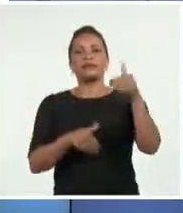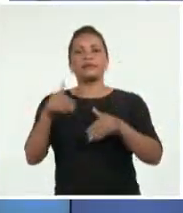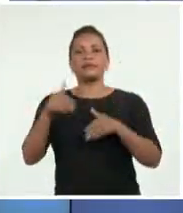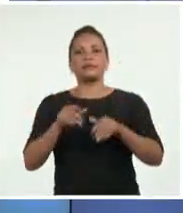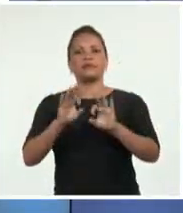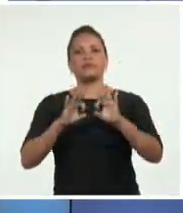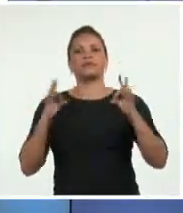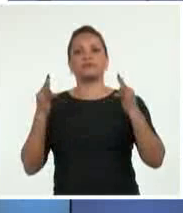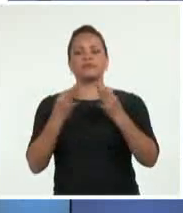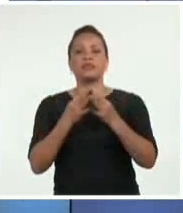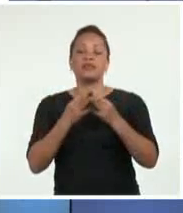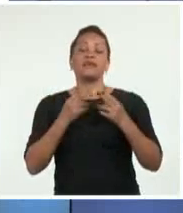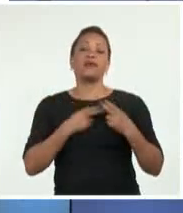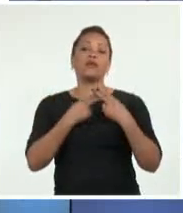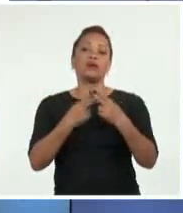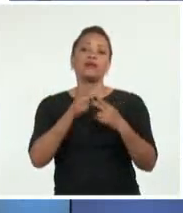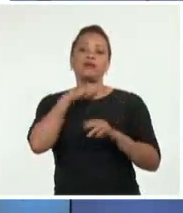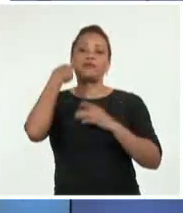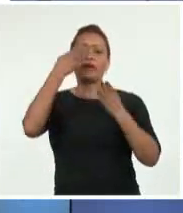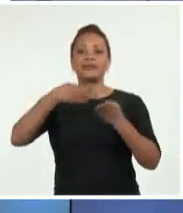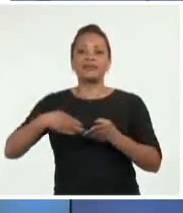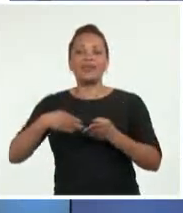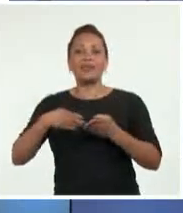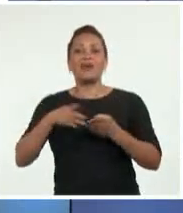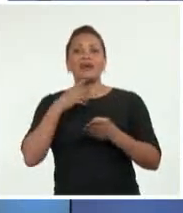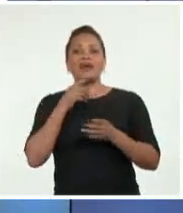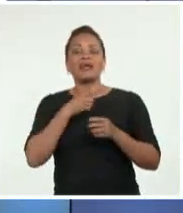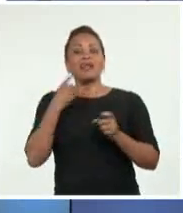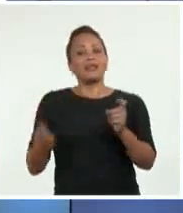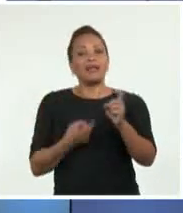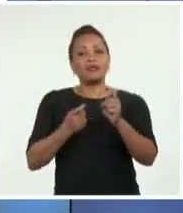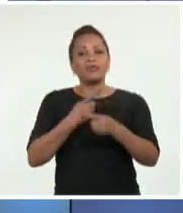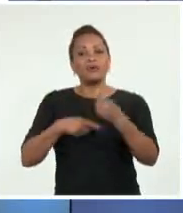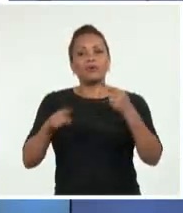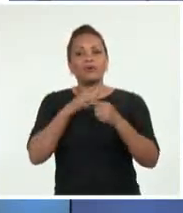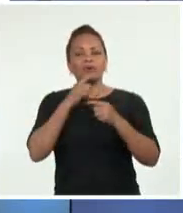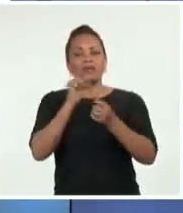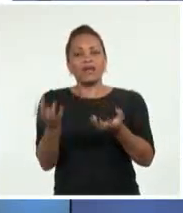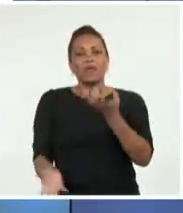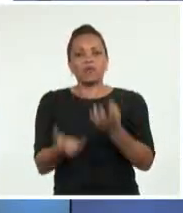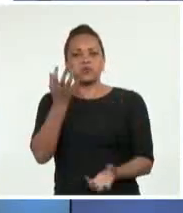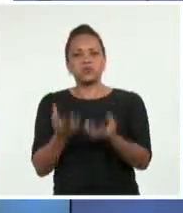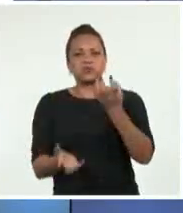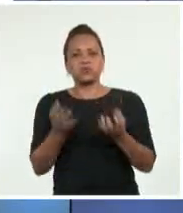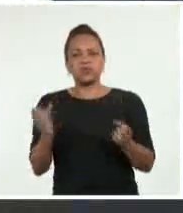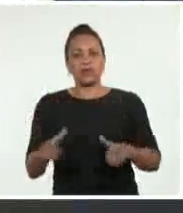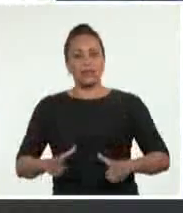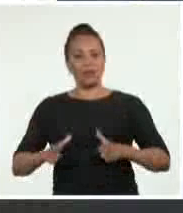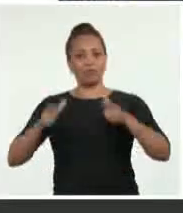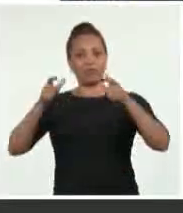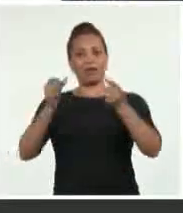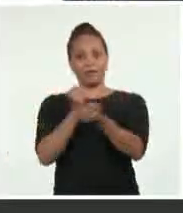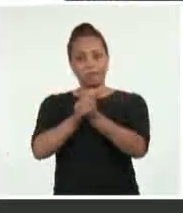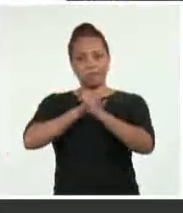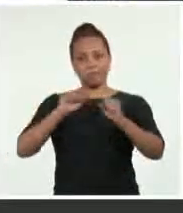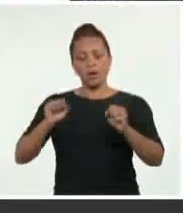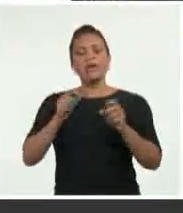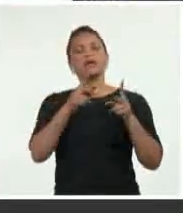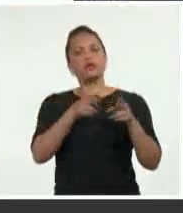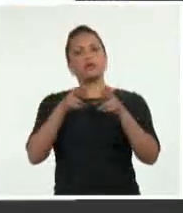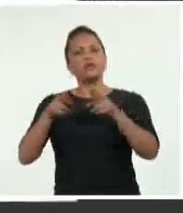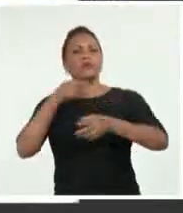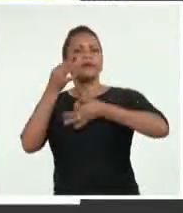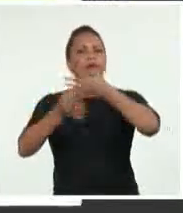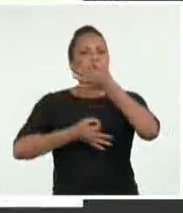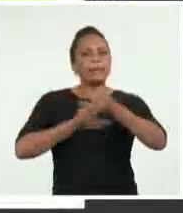familiares de los héroes que fallecieron en el enfrentamiento a las llamas y combatientes del Ministerio del Interior. El documental narra